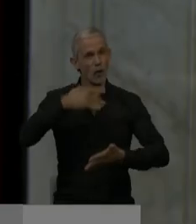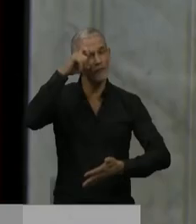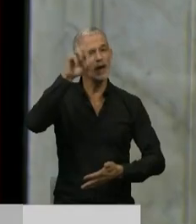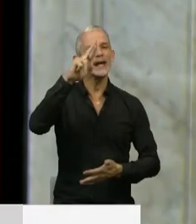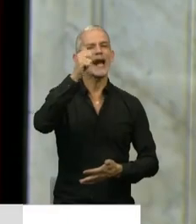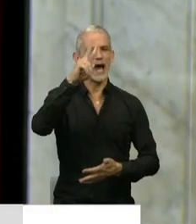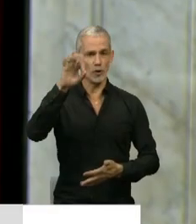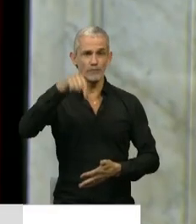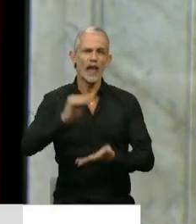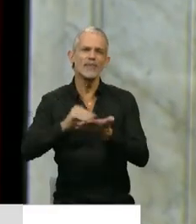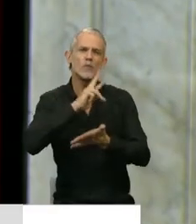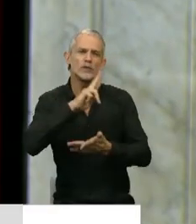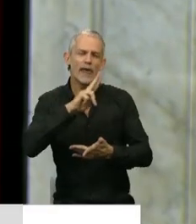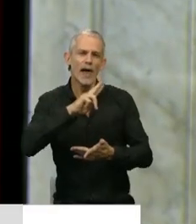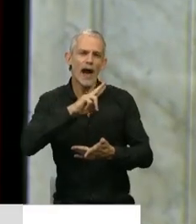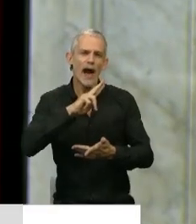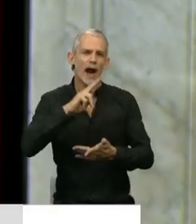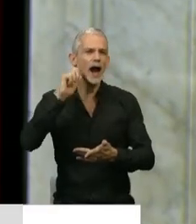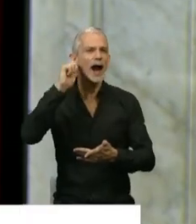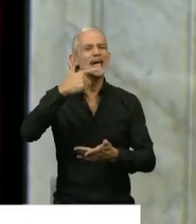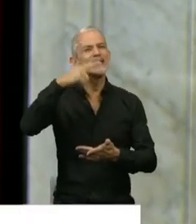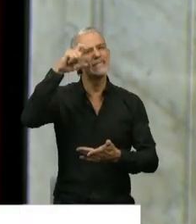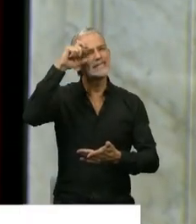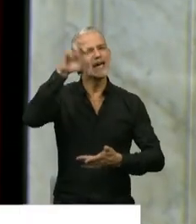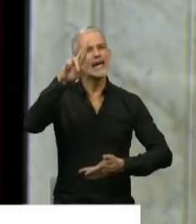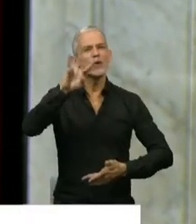Tiene la palabra la diputada Gabriela Cerruti.